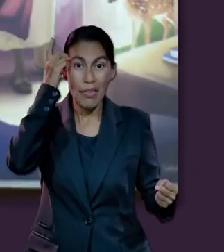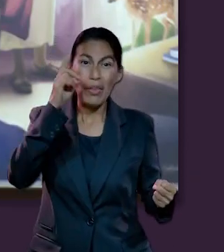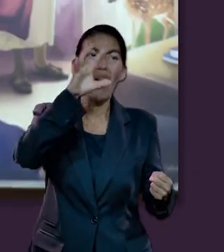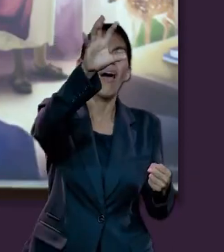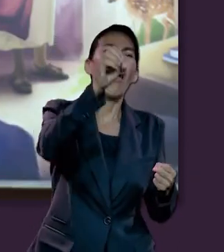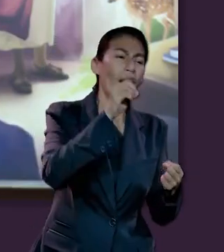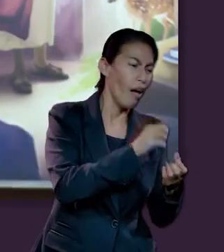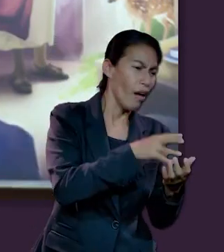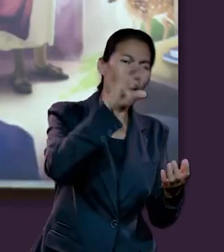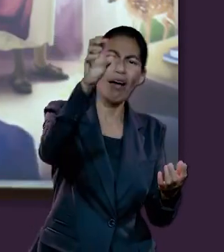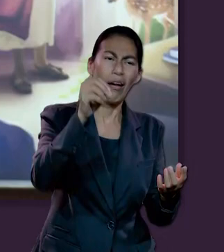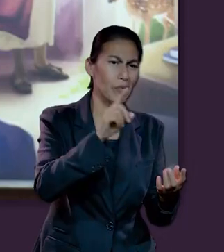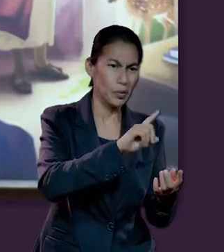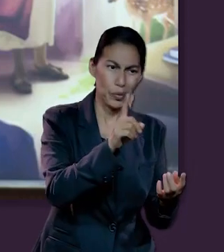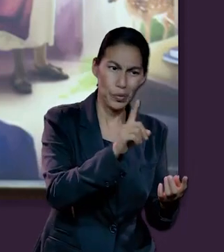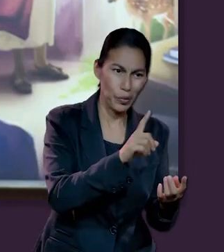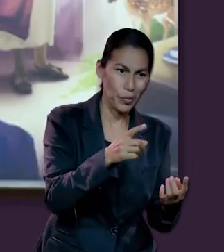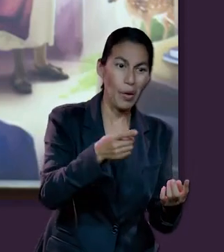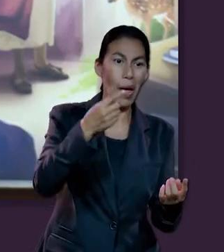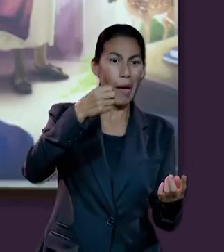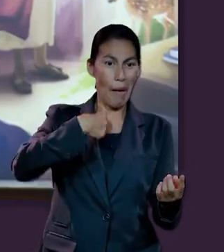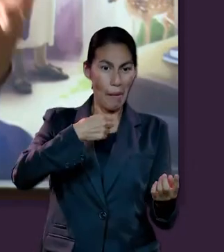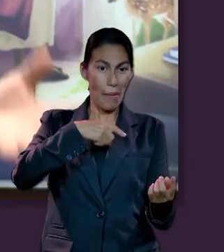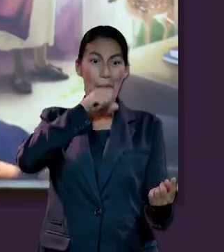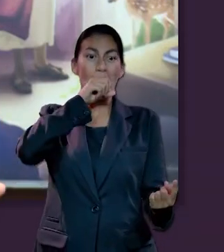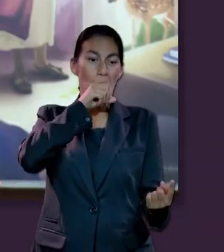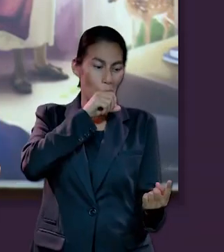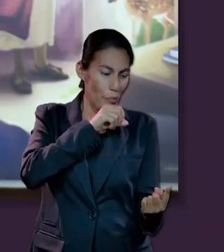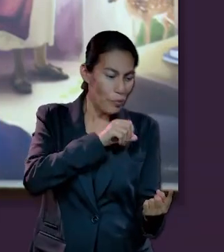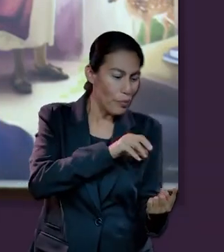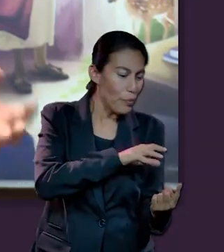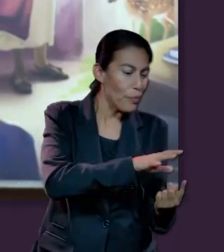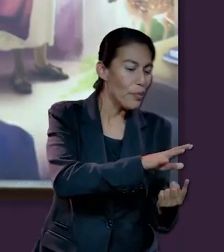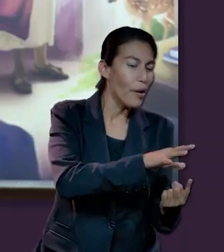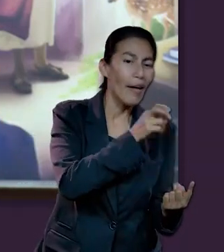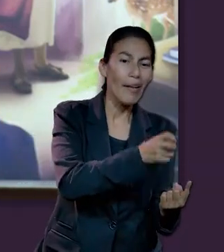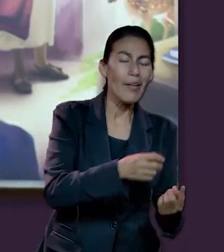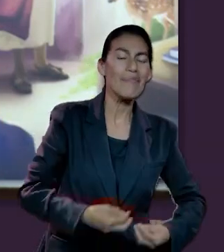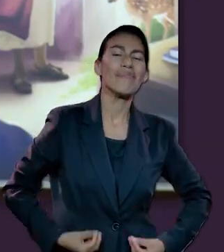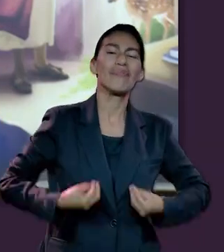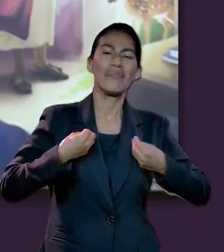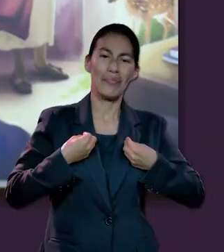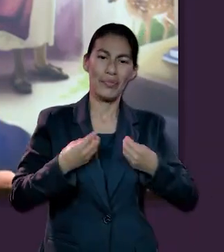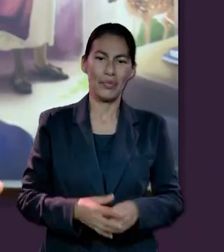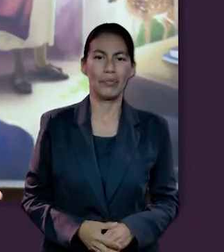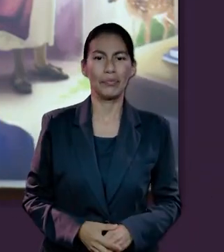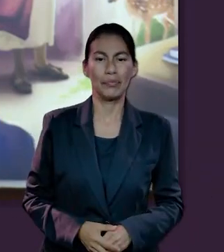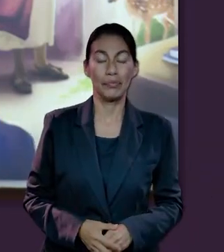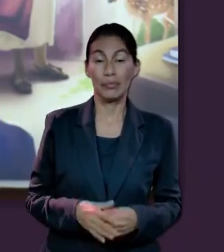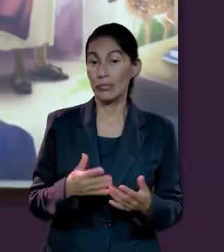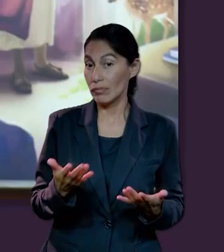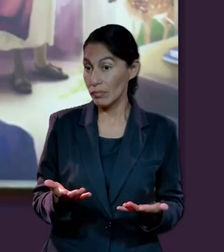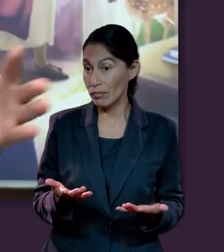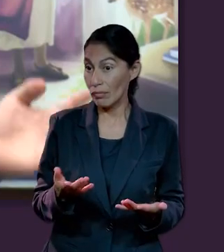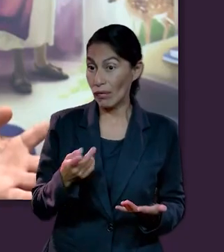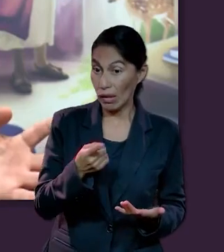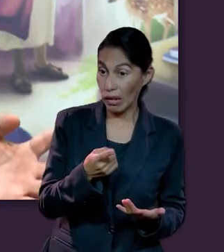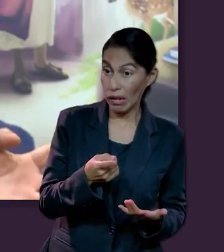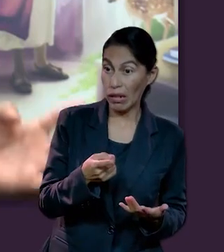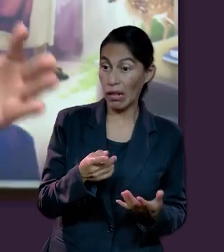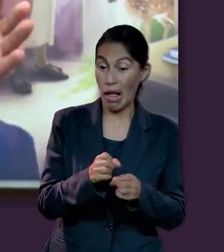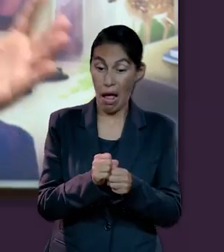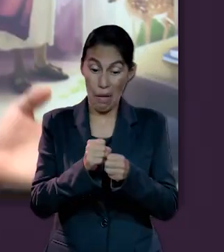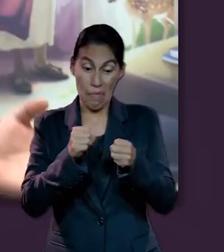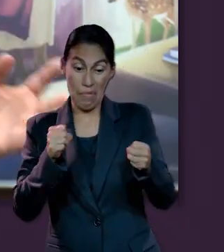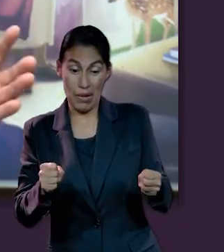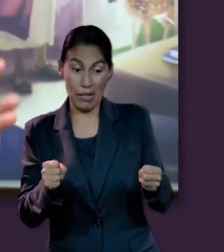No lo agarró de algún lugar del universo, sino el mismo Dios lo puso en ellos. Entonces, no es que